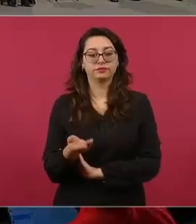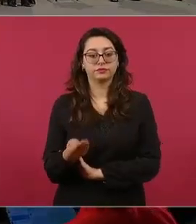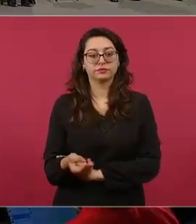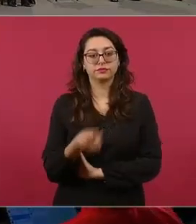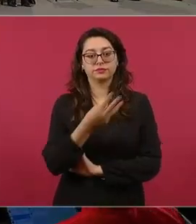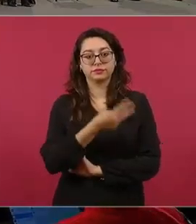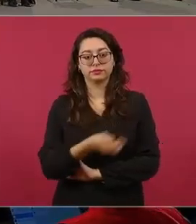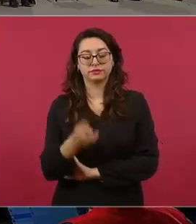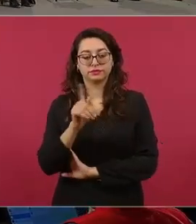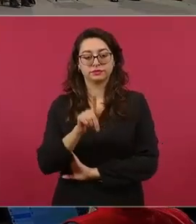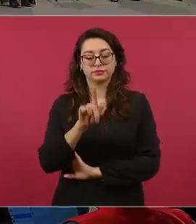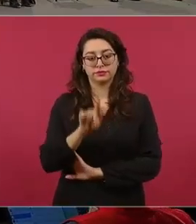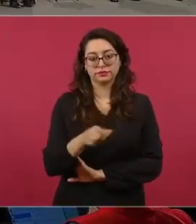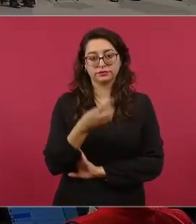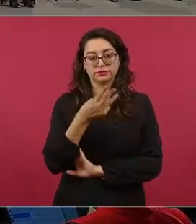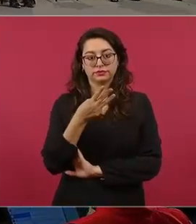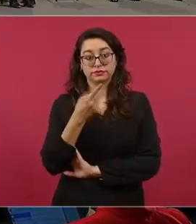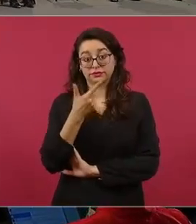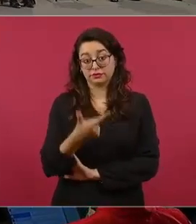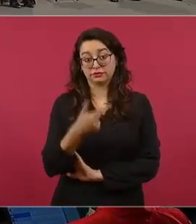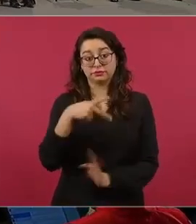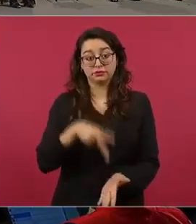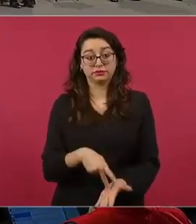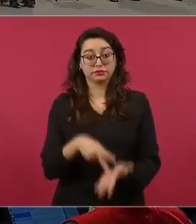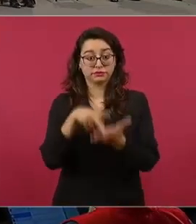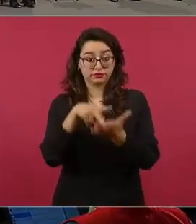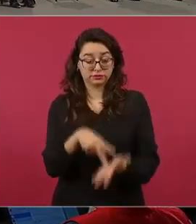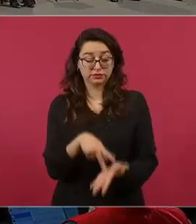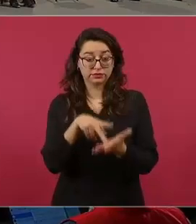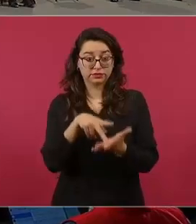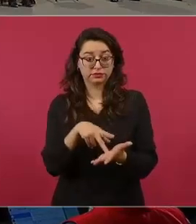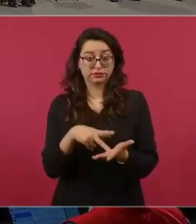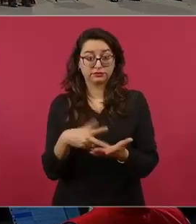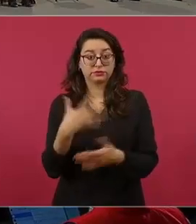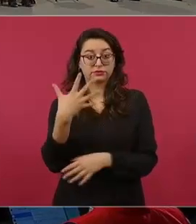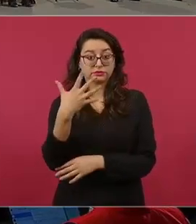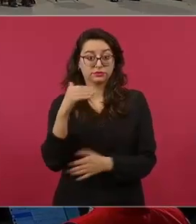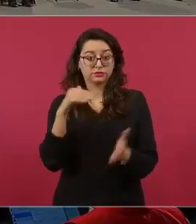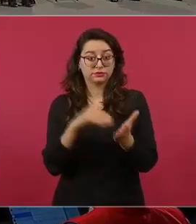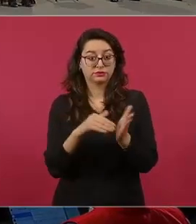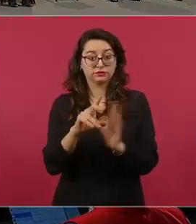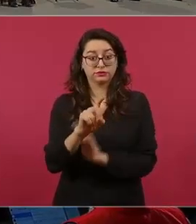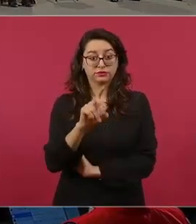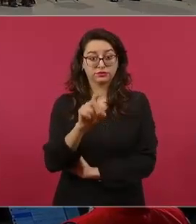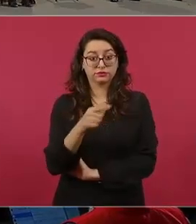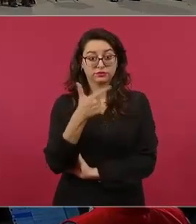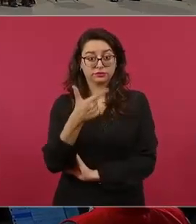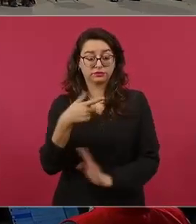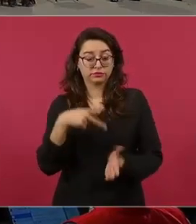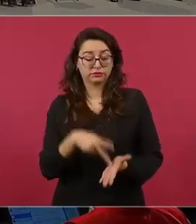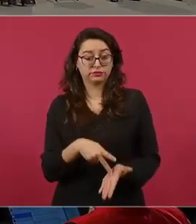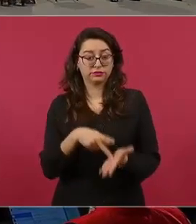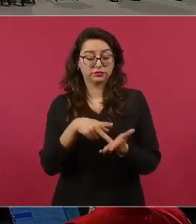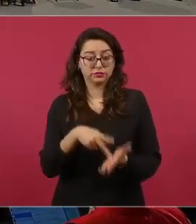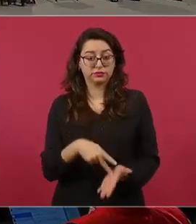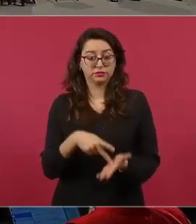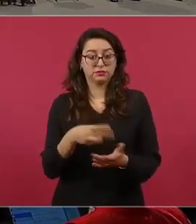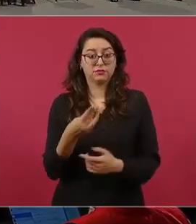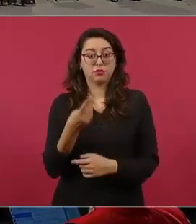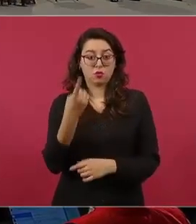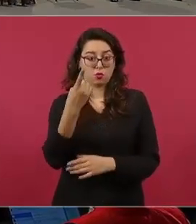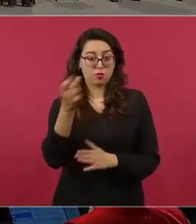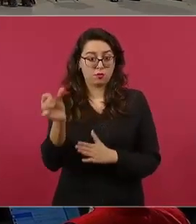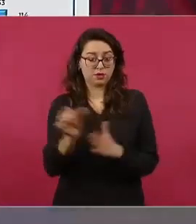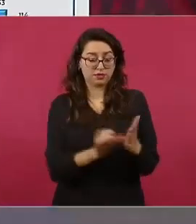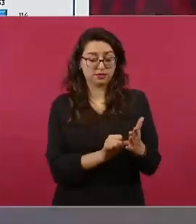del presente año. El titular de la Secretaría General Luis Cresencio Sandoval González destacó que suman 7.510 kilos de fentanilo